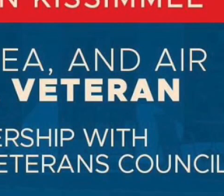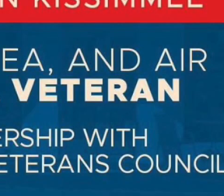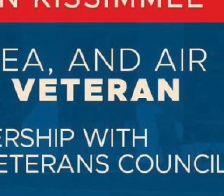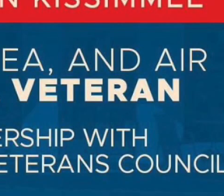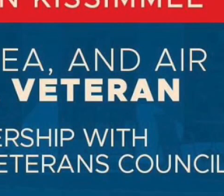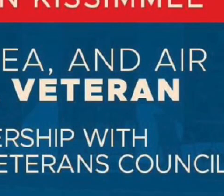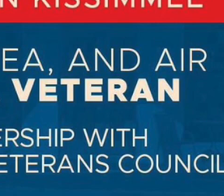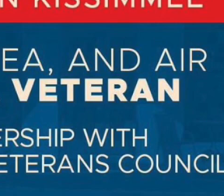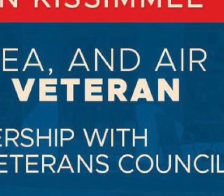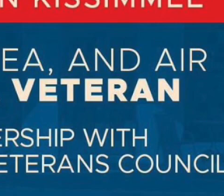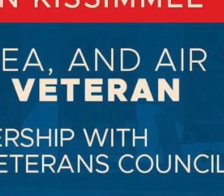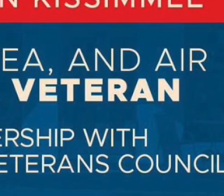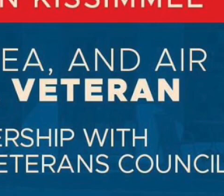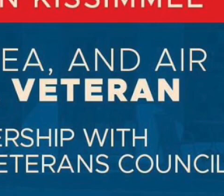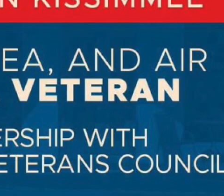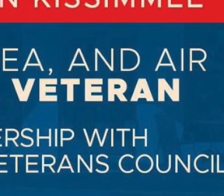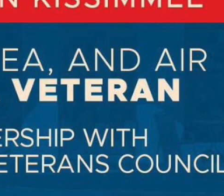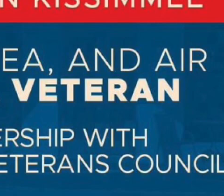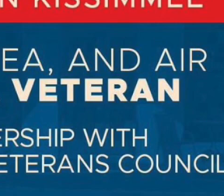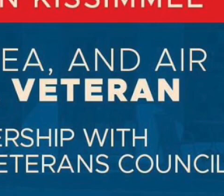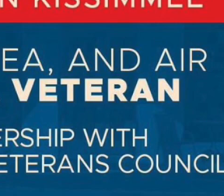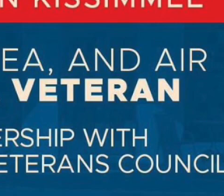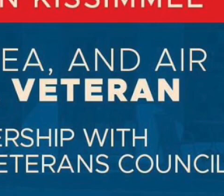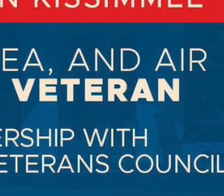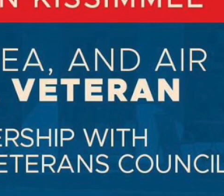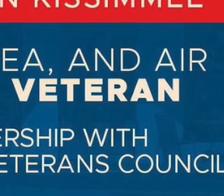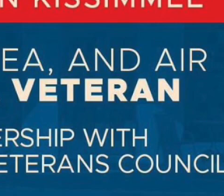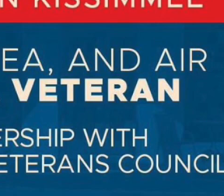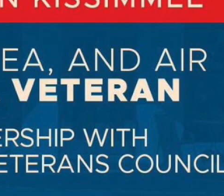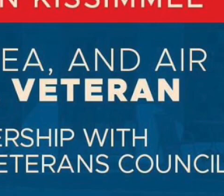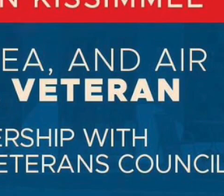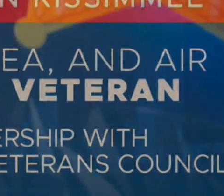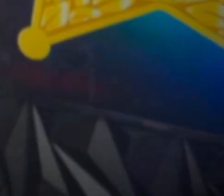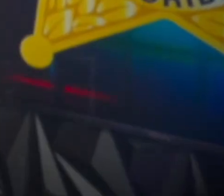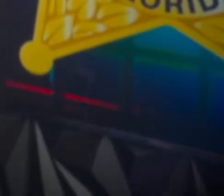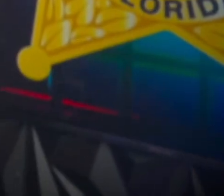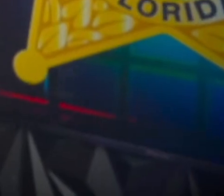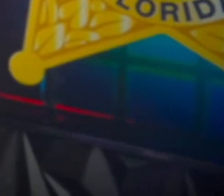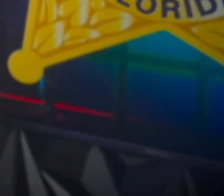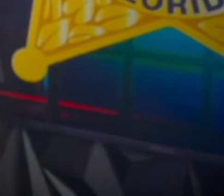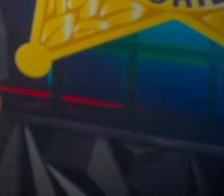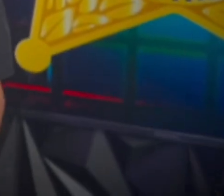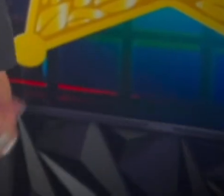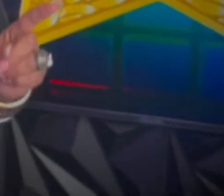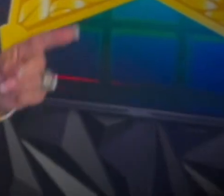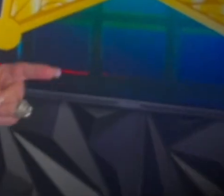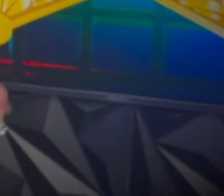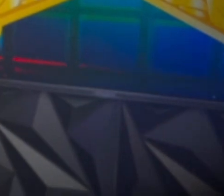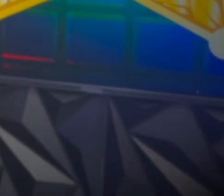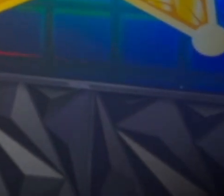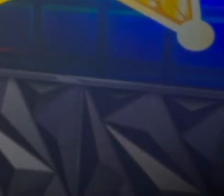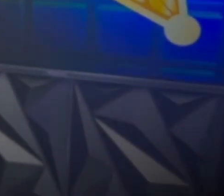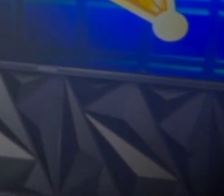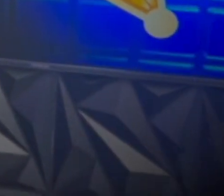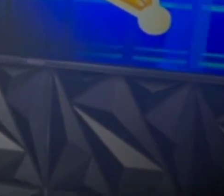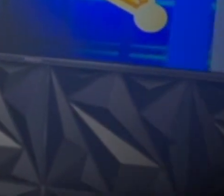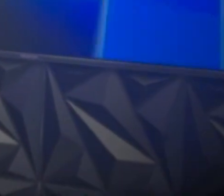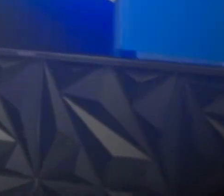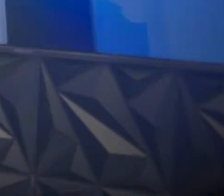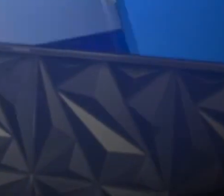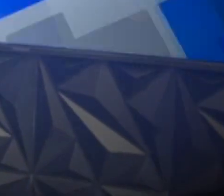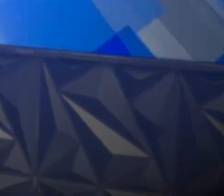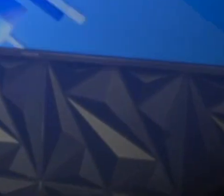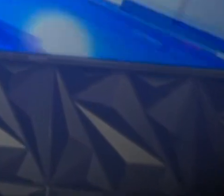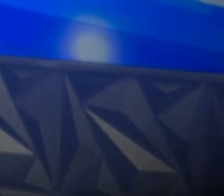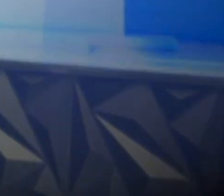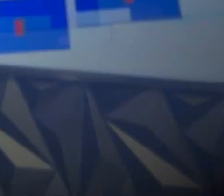amigos que viven acá que se unan, que nos acompañen. Y, señores, quiero que ustedes inviten a sus familiares y amigos que viven acá